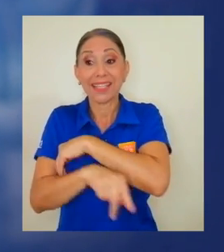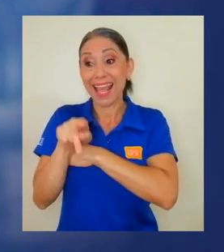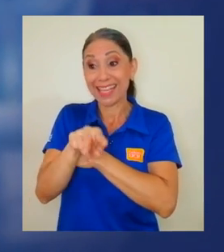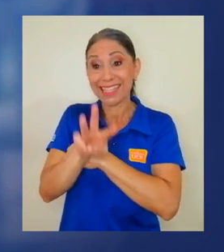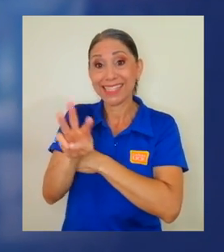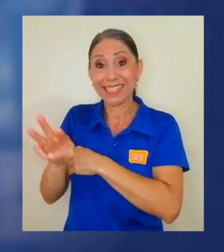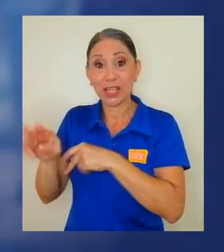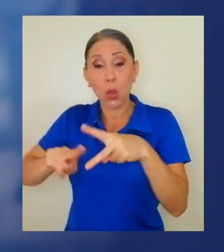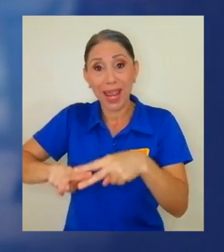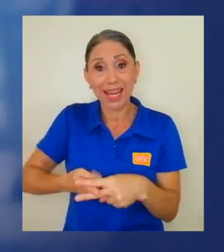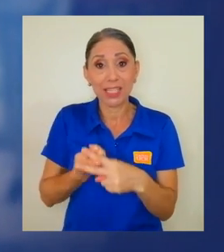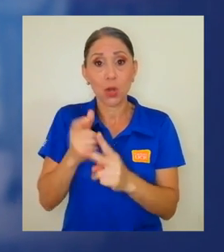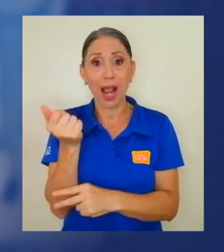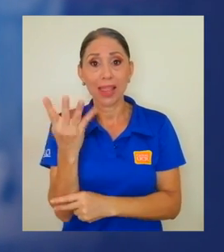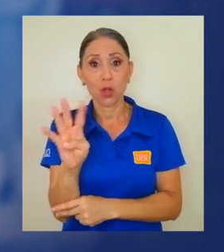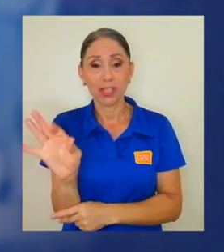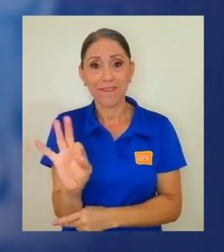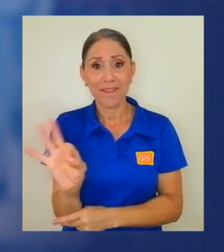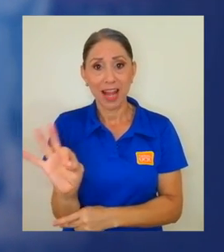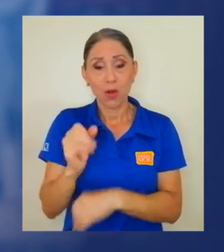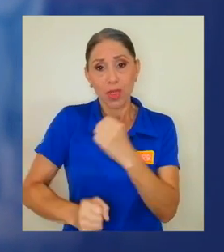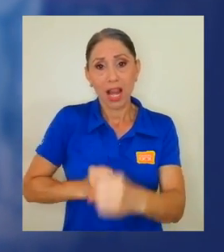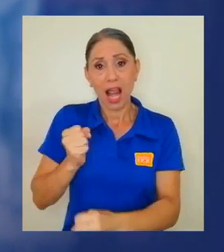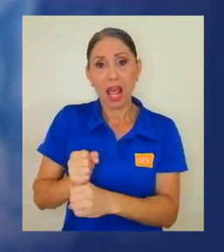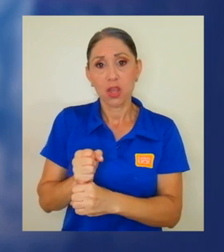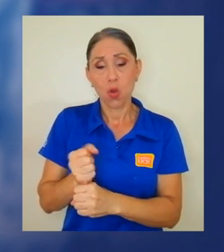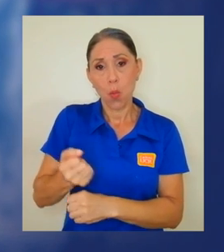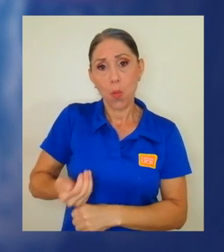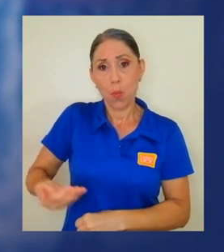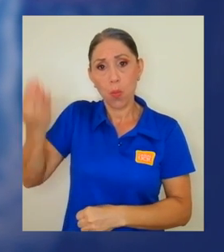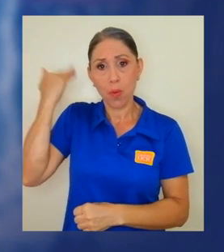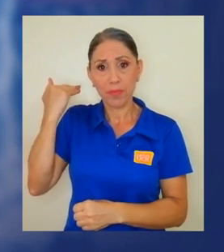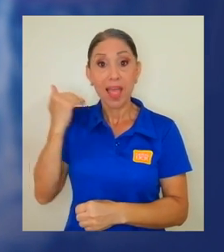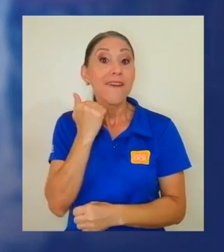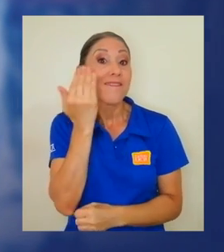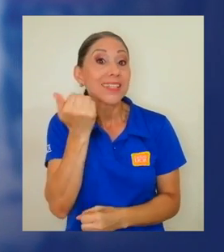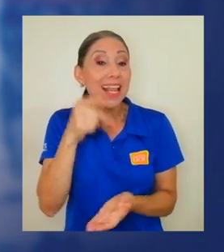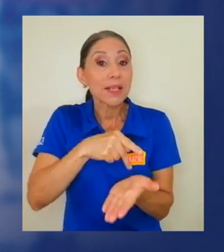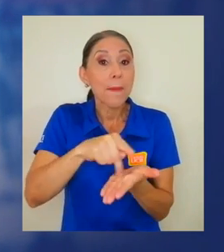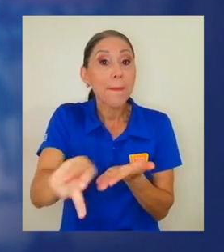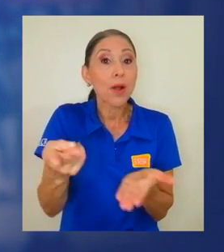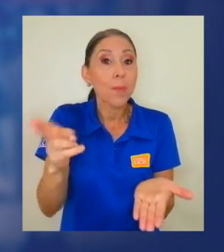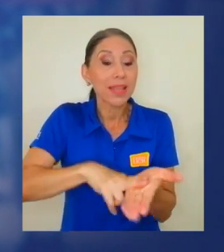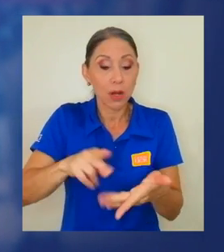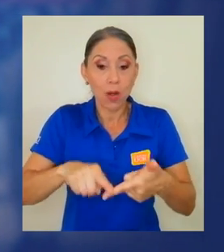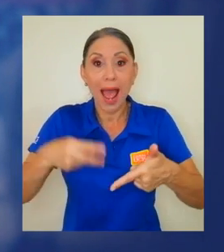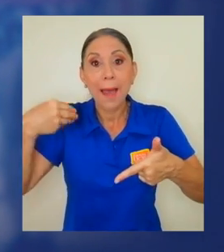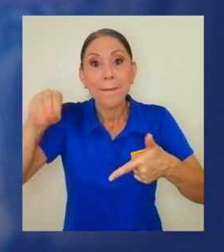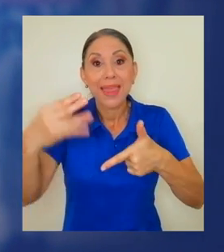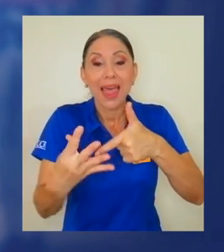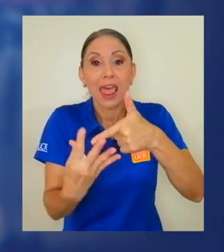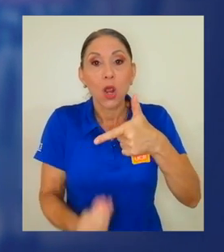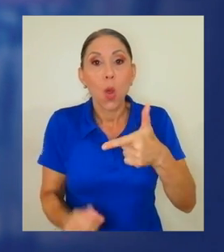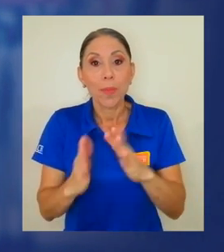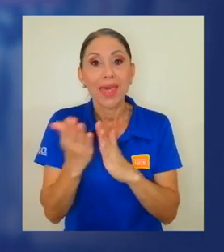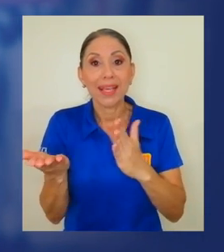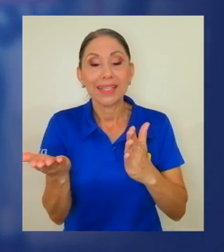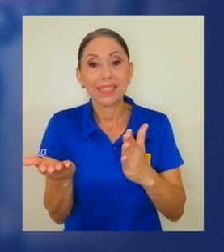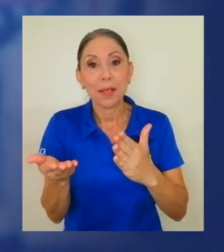inició el 14 de febrero de 2020 con las facilidades del pago de matrícula, venta de copia de expedientes,